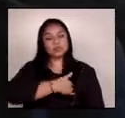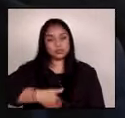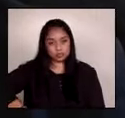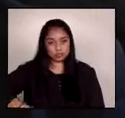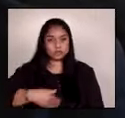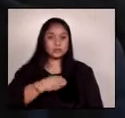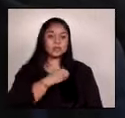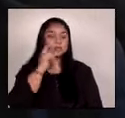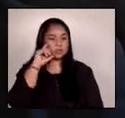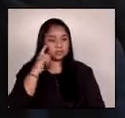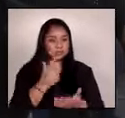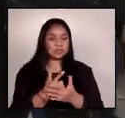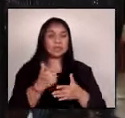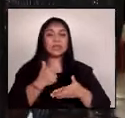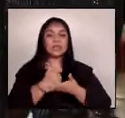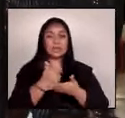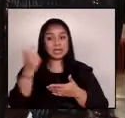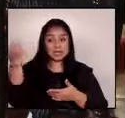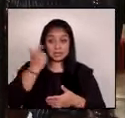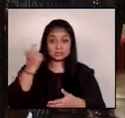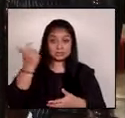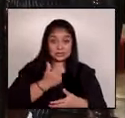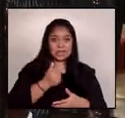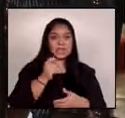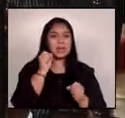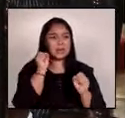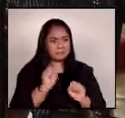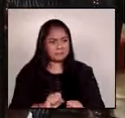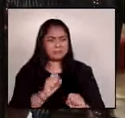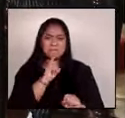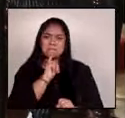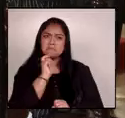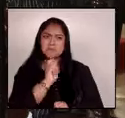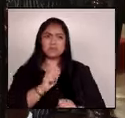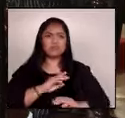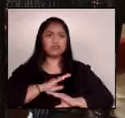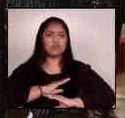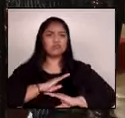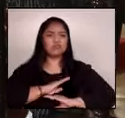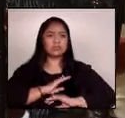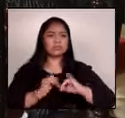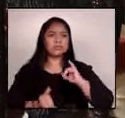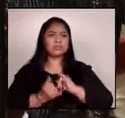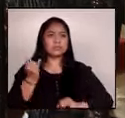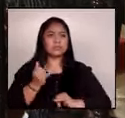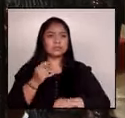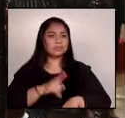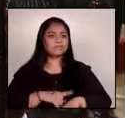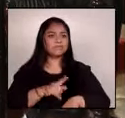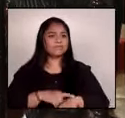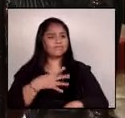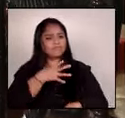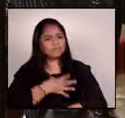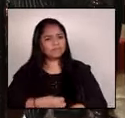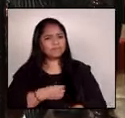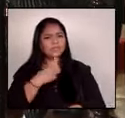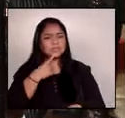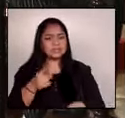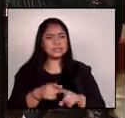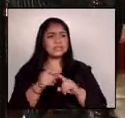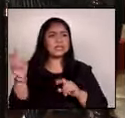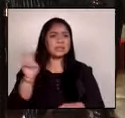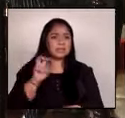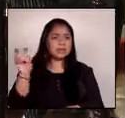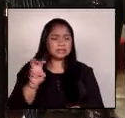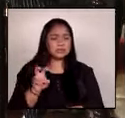remesas pueden contribuir más eficientemente a romper el ciclo de pobreza que motiva la migración. Y está